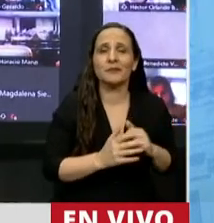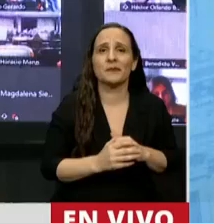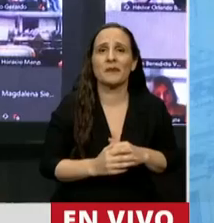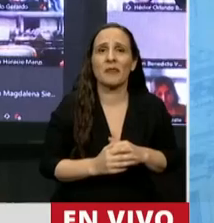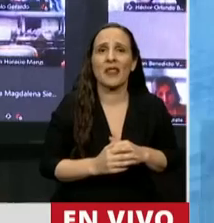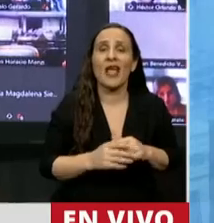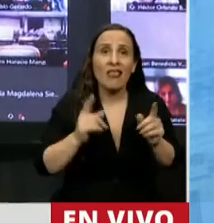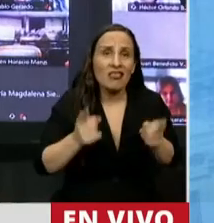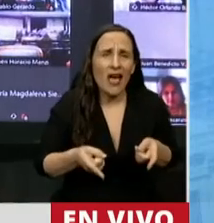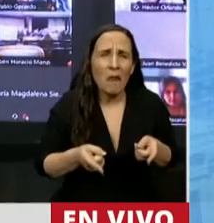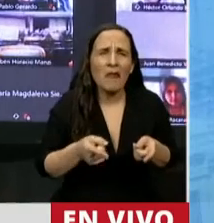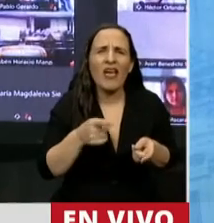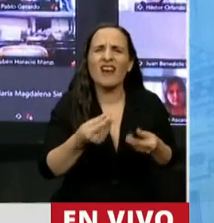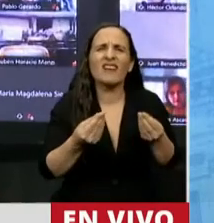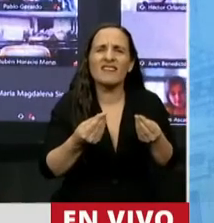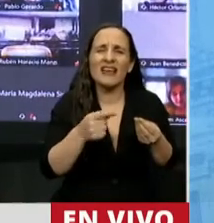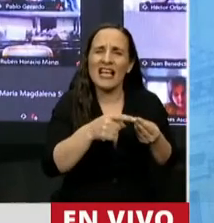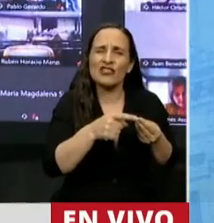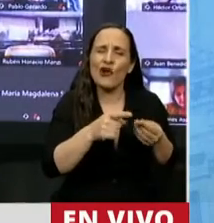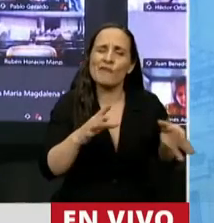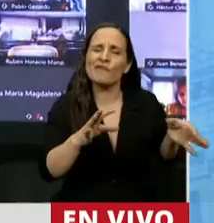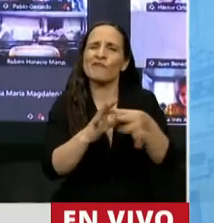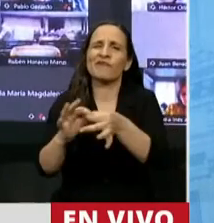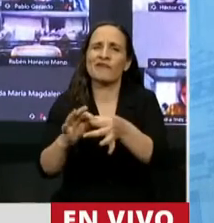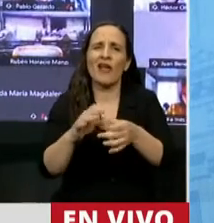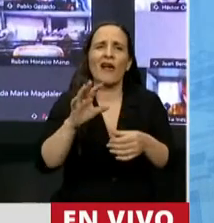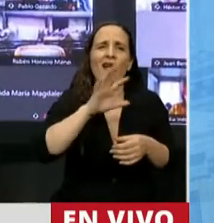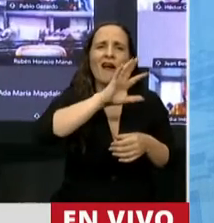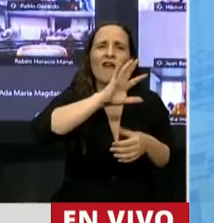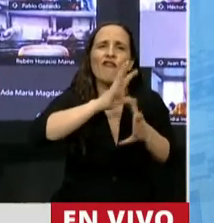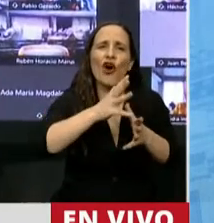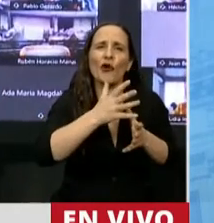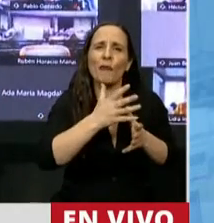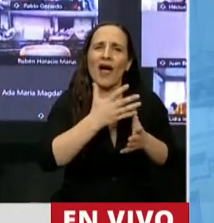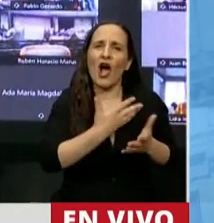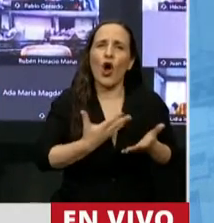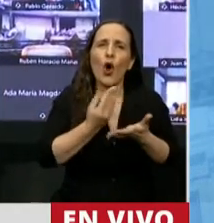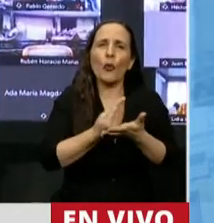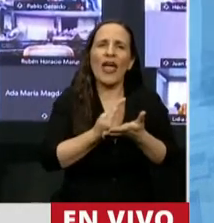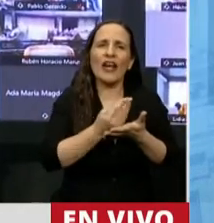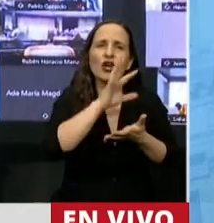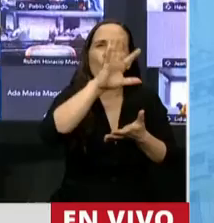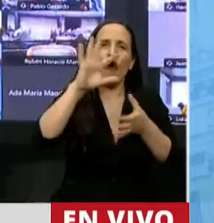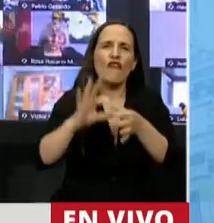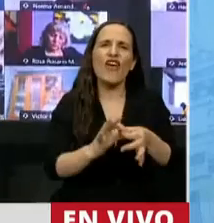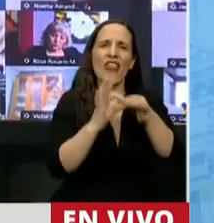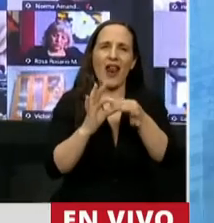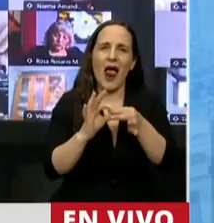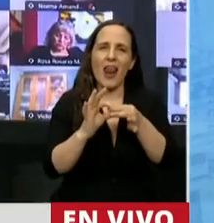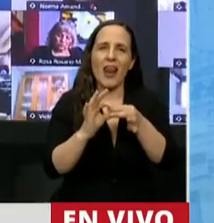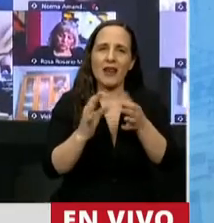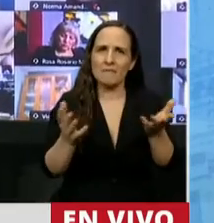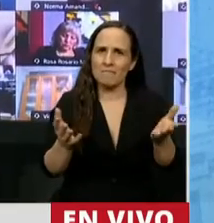el sistema federal de gobierno. Mire, no hubo siquiera una reunión